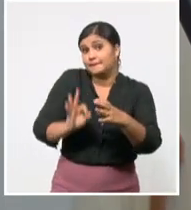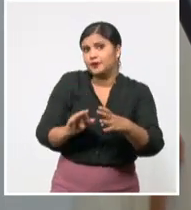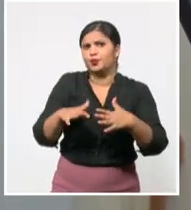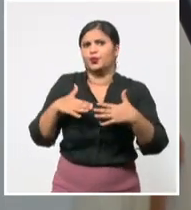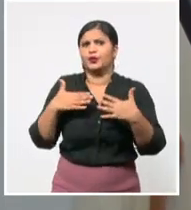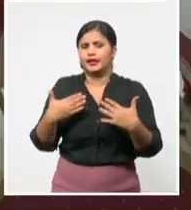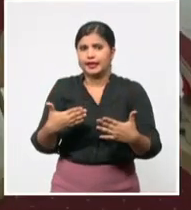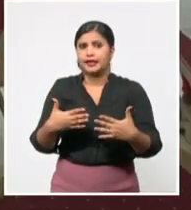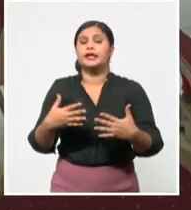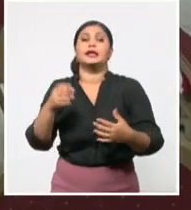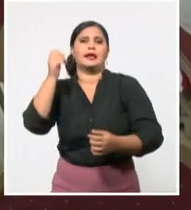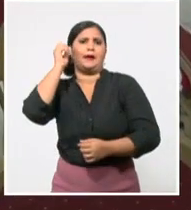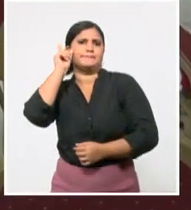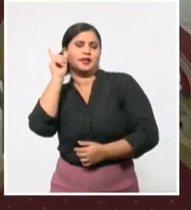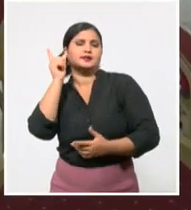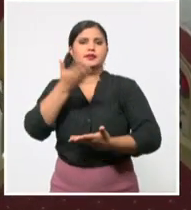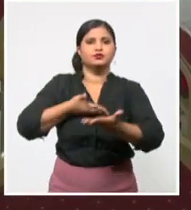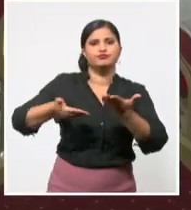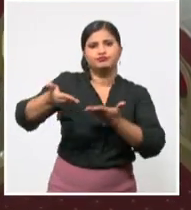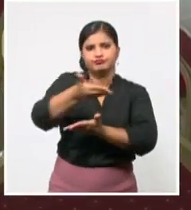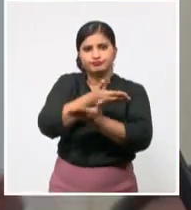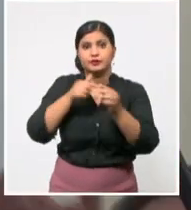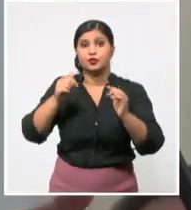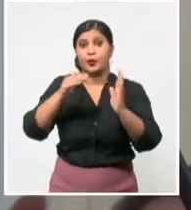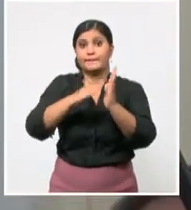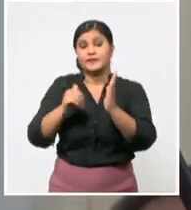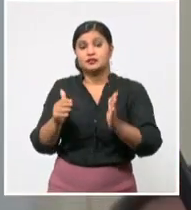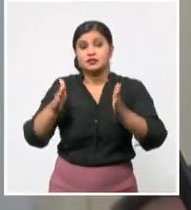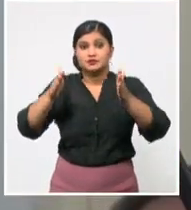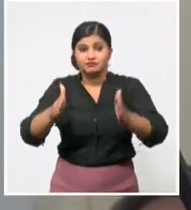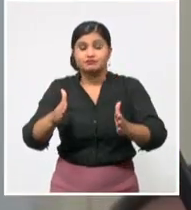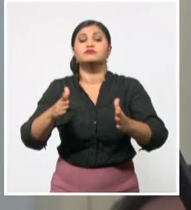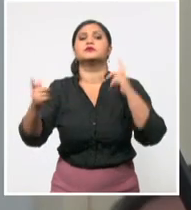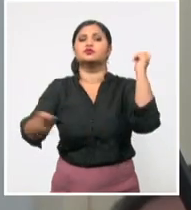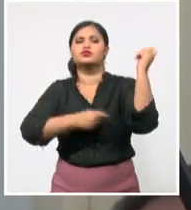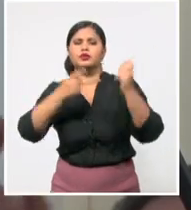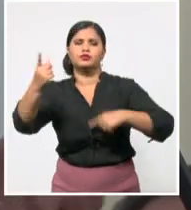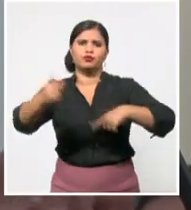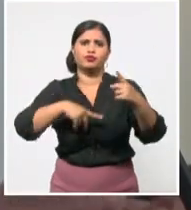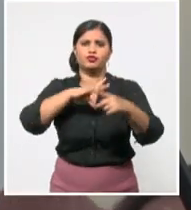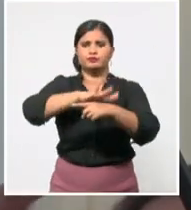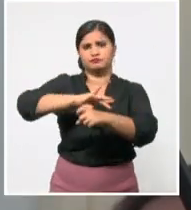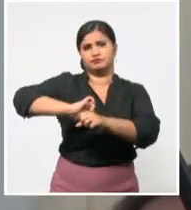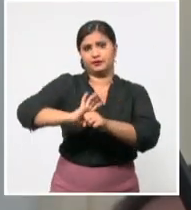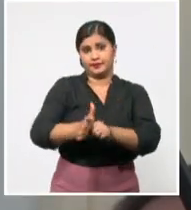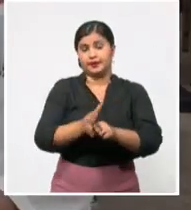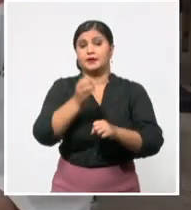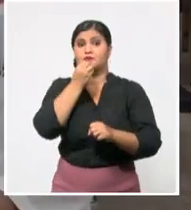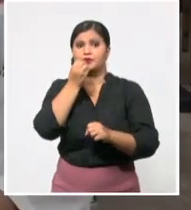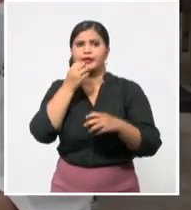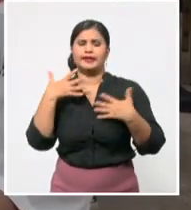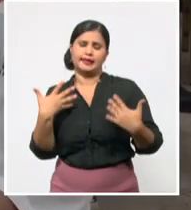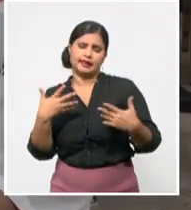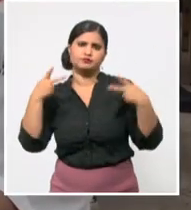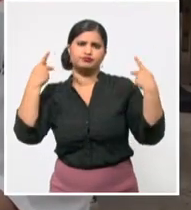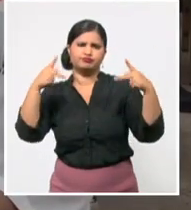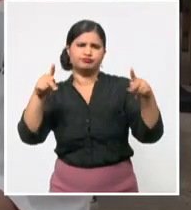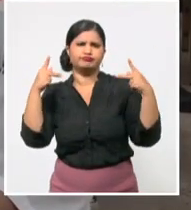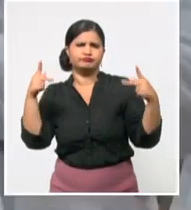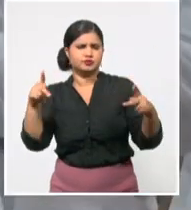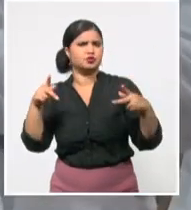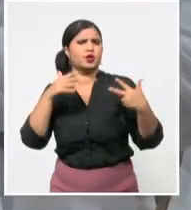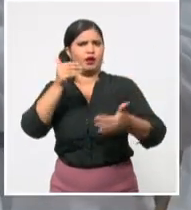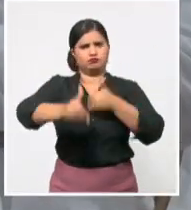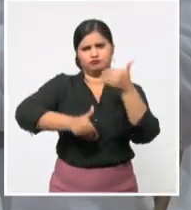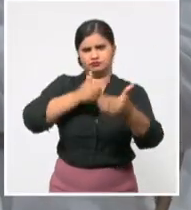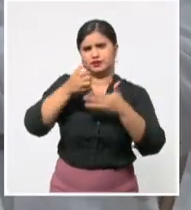experiencias adquiridas en estos meses de duro bregar contra el SARS-CoV-2, que permitirán perfeccionar los protocolos cubanos de tratamiento y